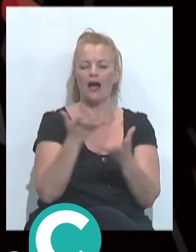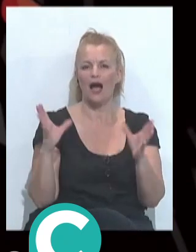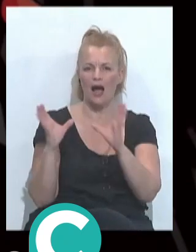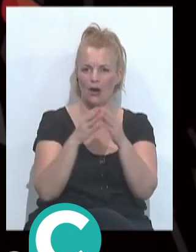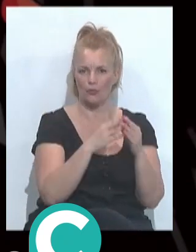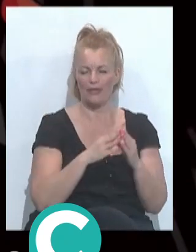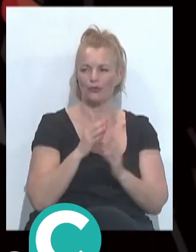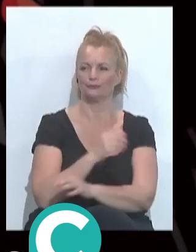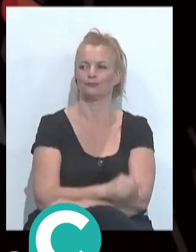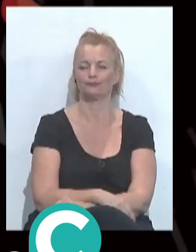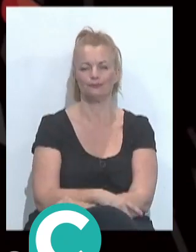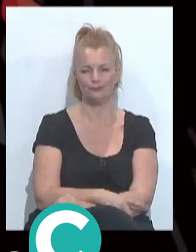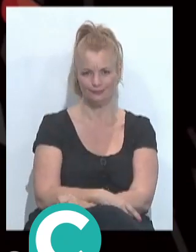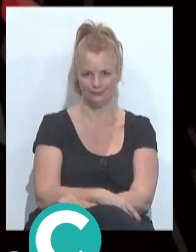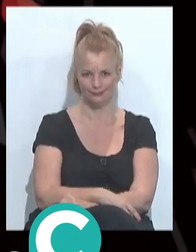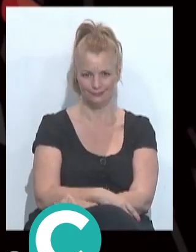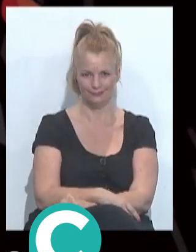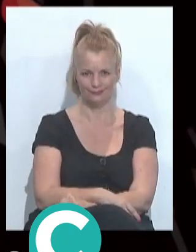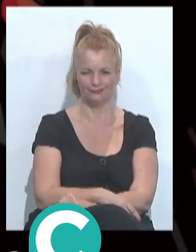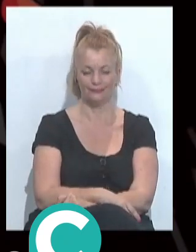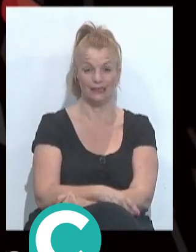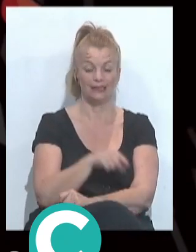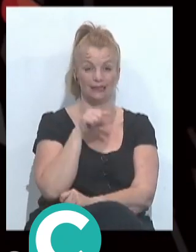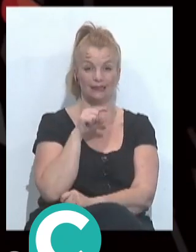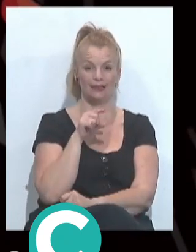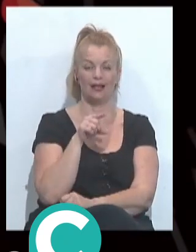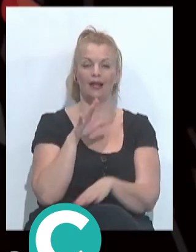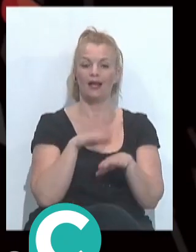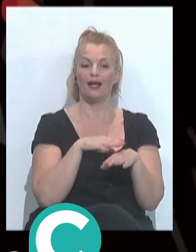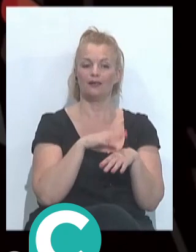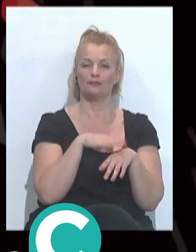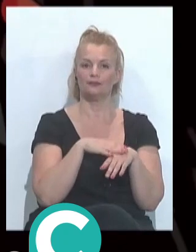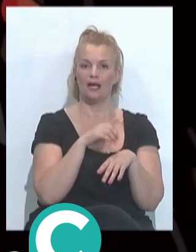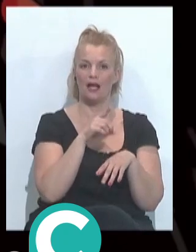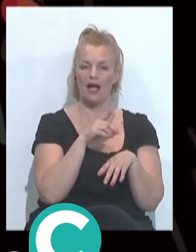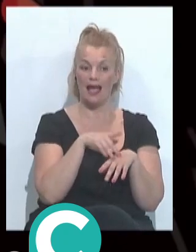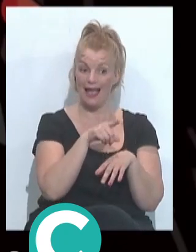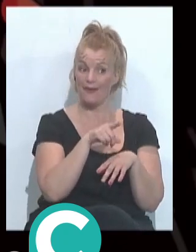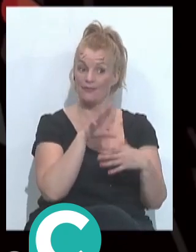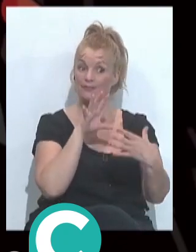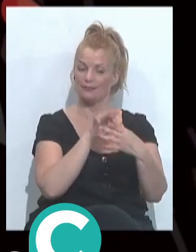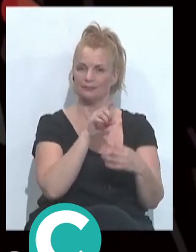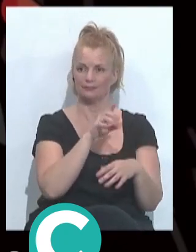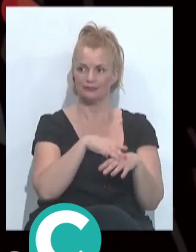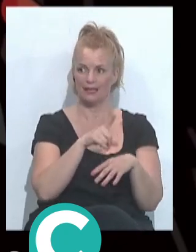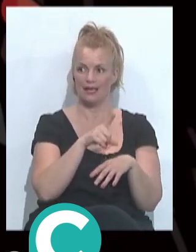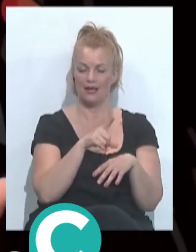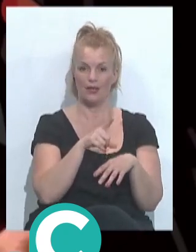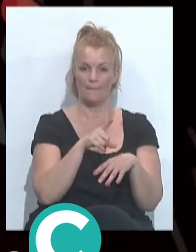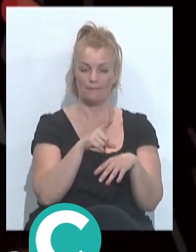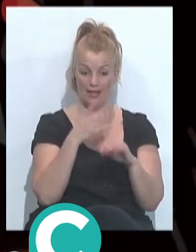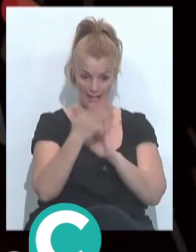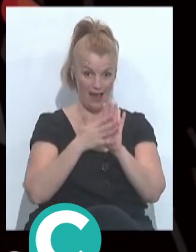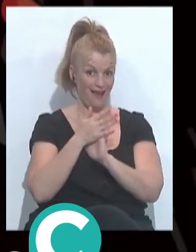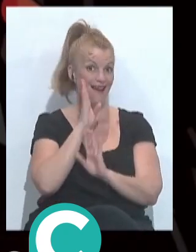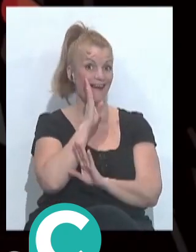me habéis descortado aquí en ese caso ahí al final le va a dar la razón a lo